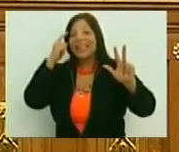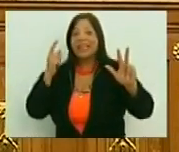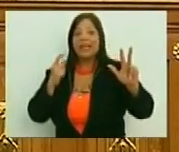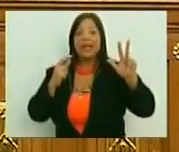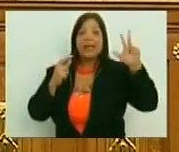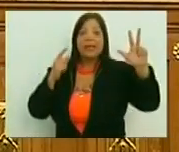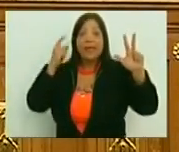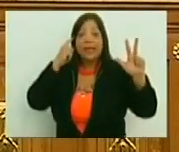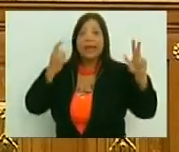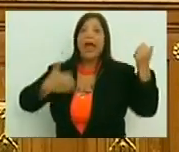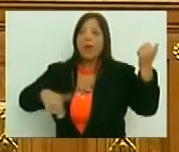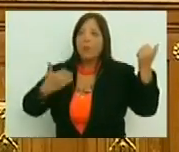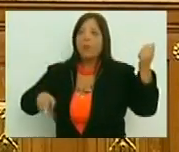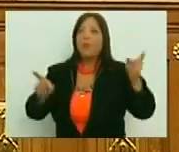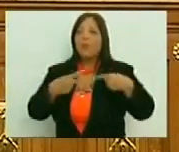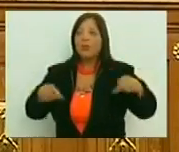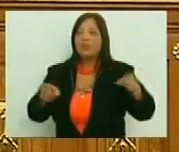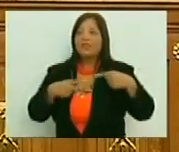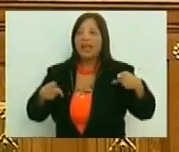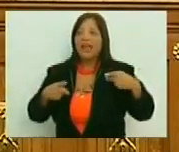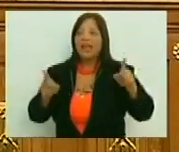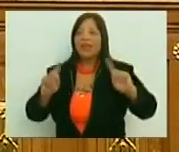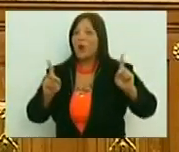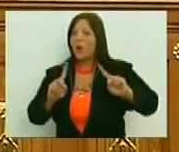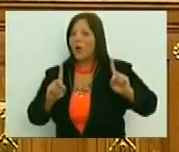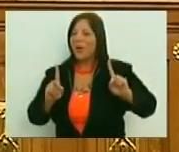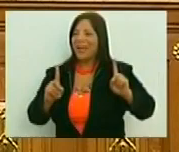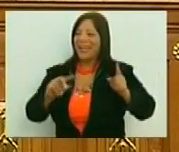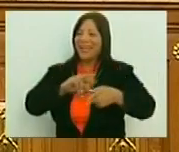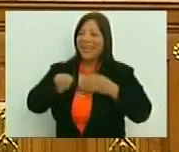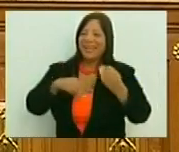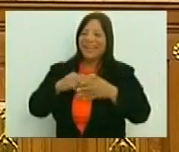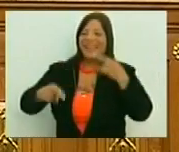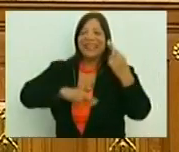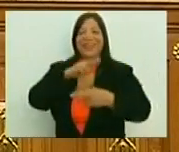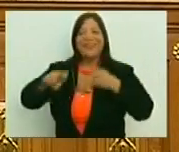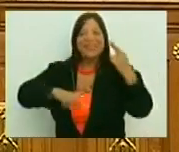tres días, escuchando a la primera, no, eso no te va a hacer revolucionario,